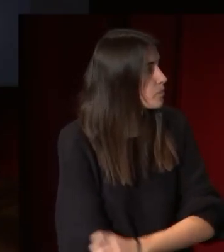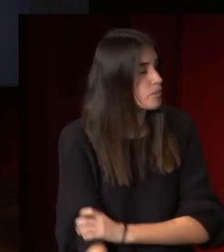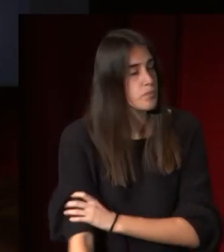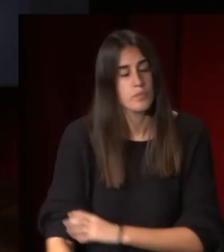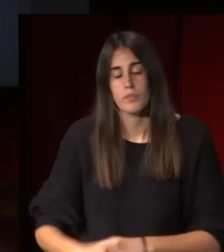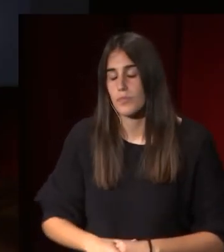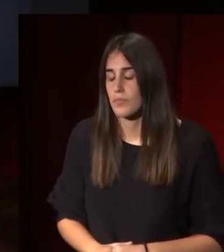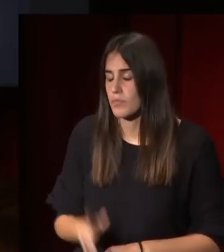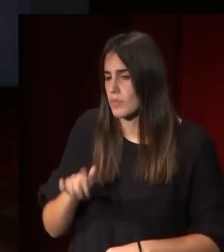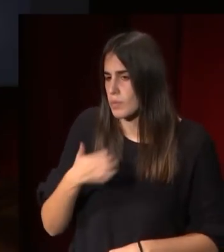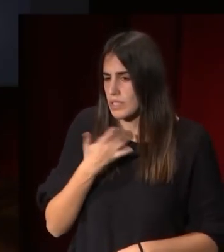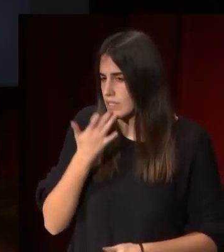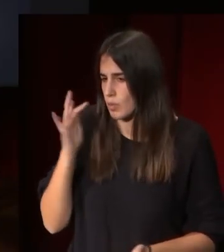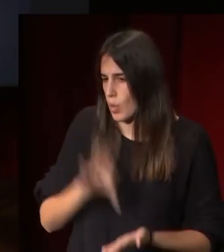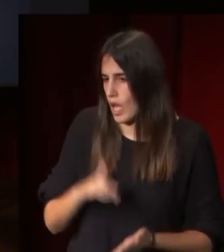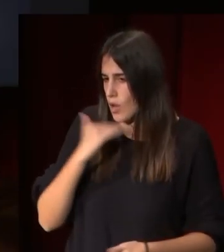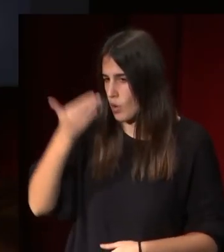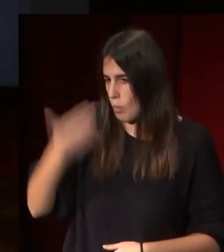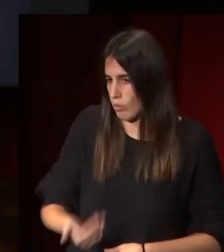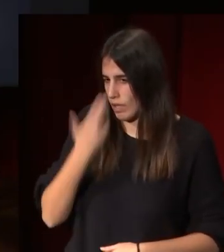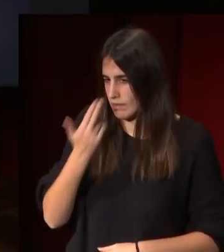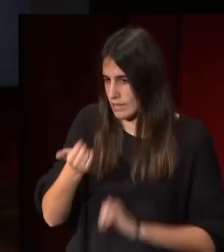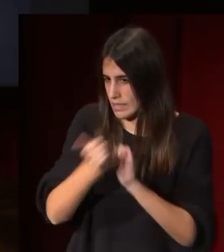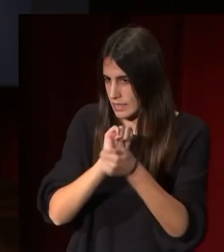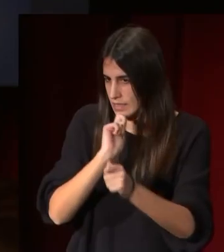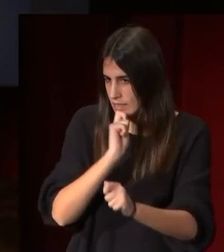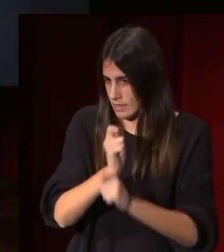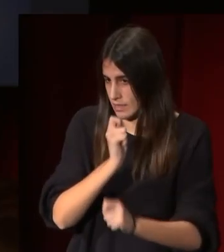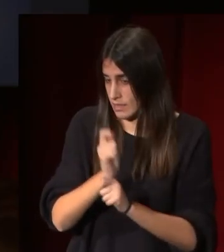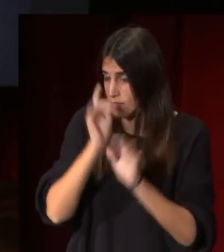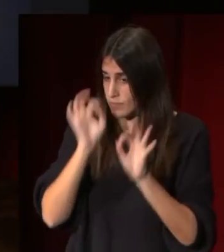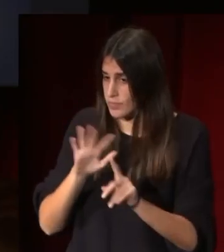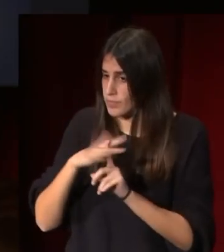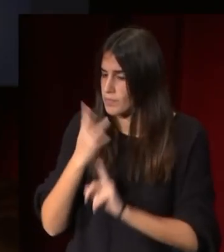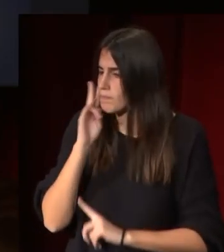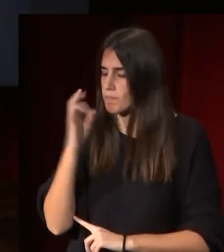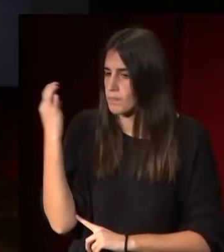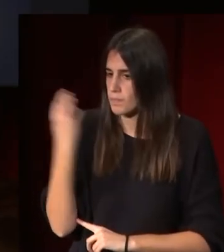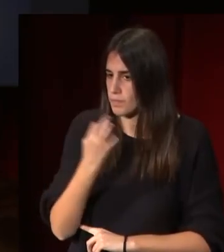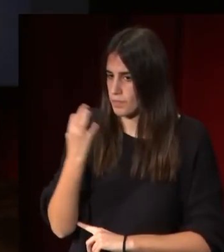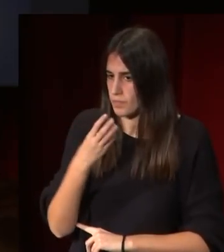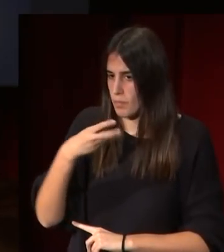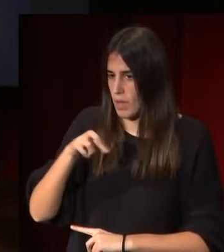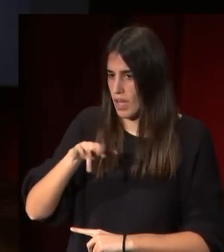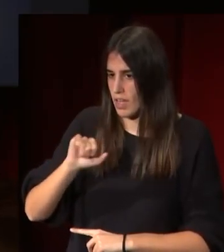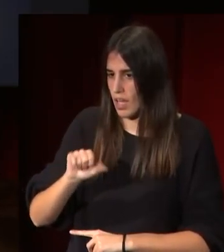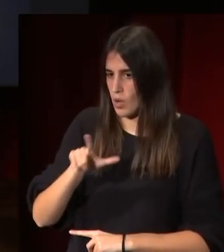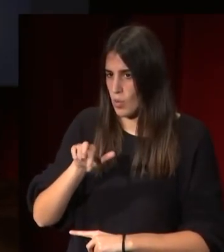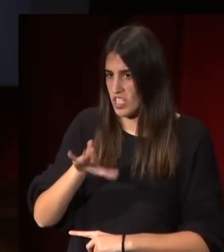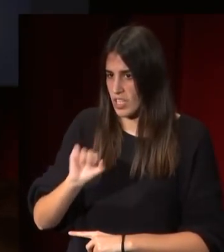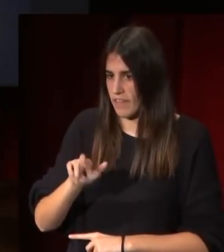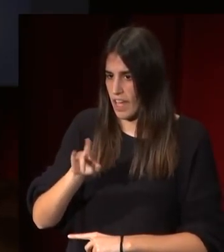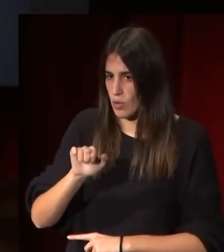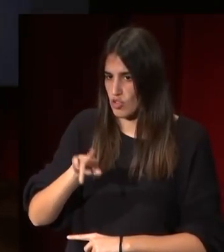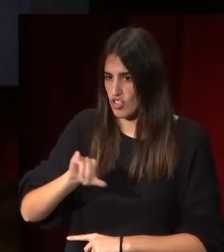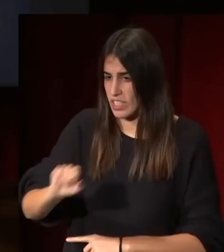a alguien importante y en este caso vemos a María Luisa de Austria representada como